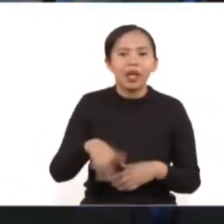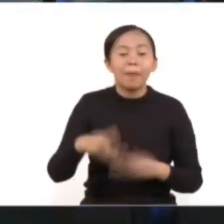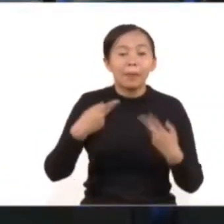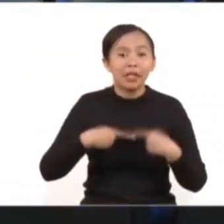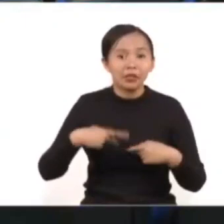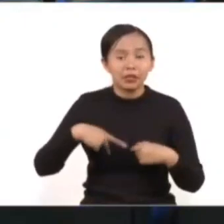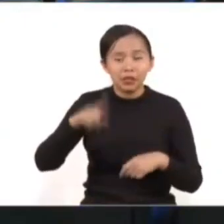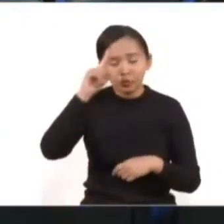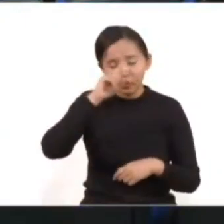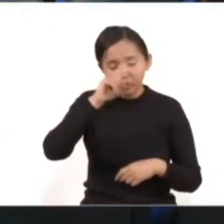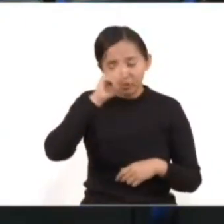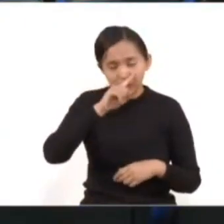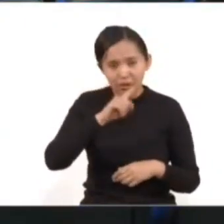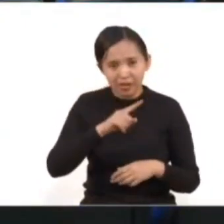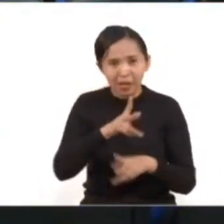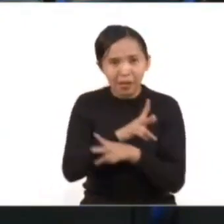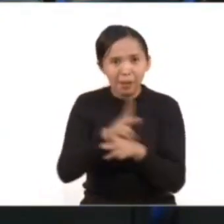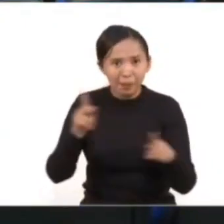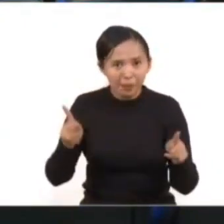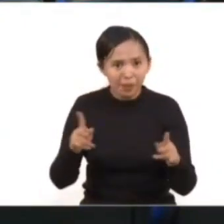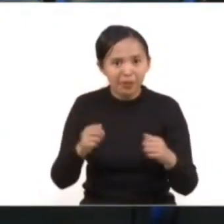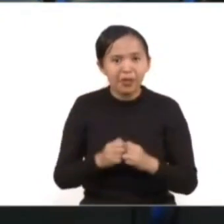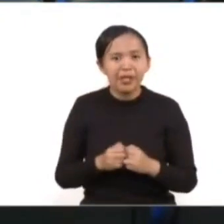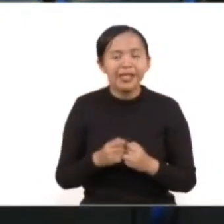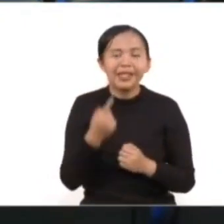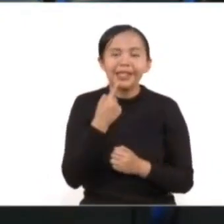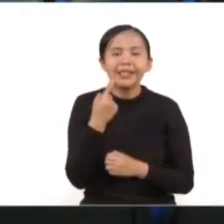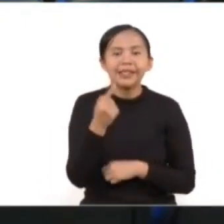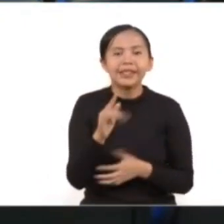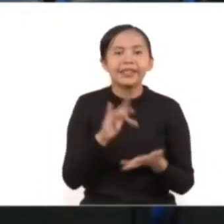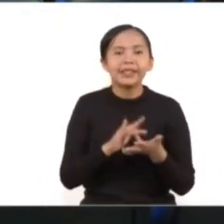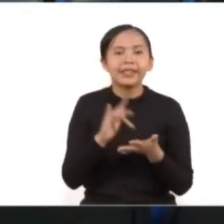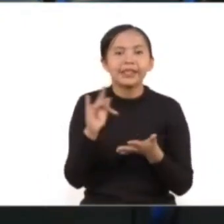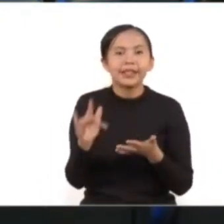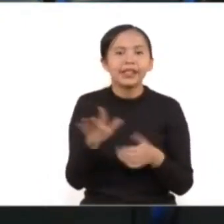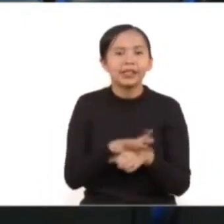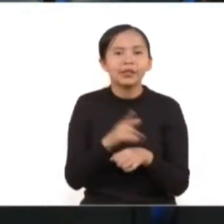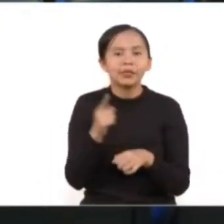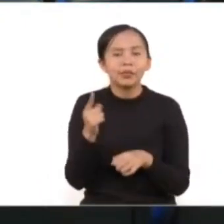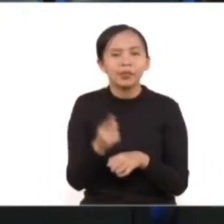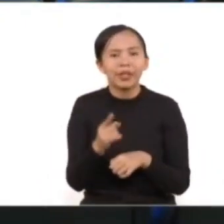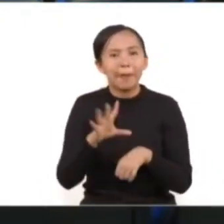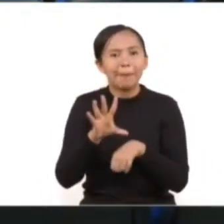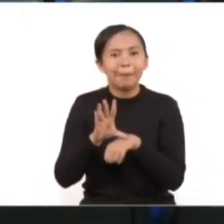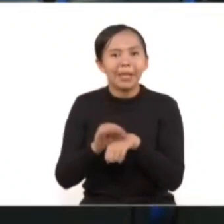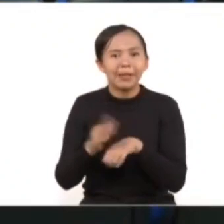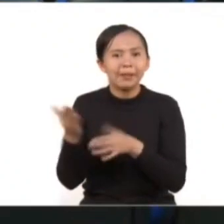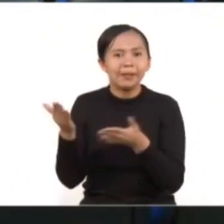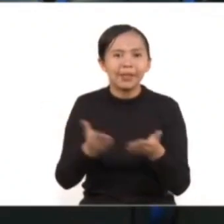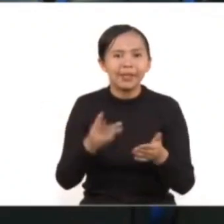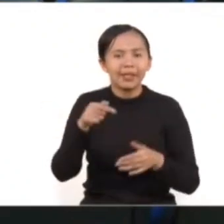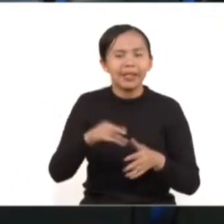Ciudadano no le toca más que agradecer la posibilidad que nos dan de comentar precisamente estos avances